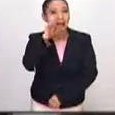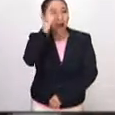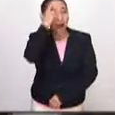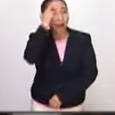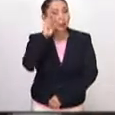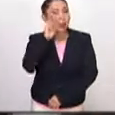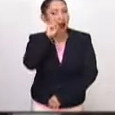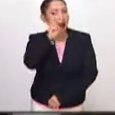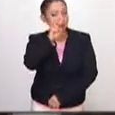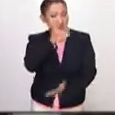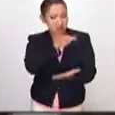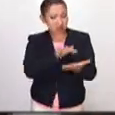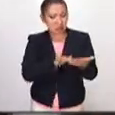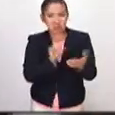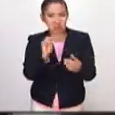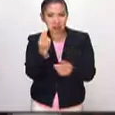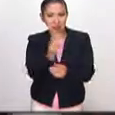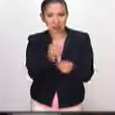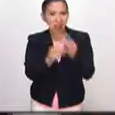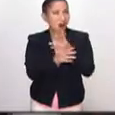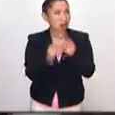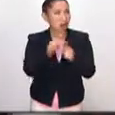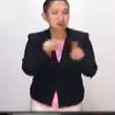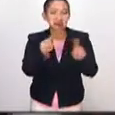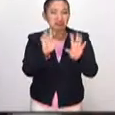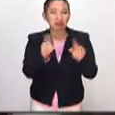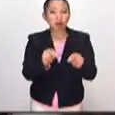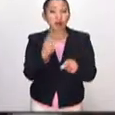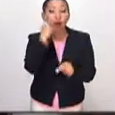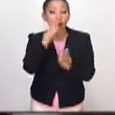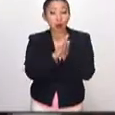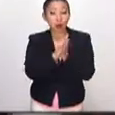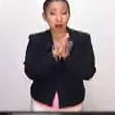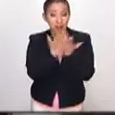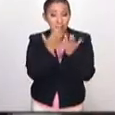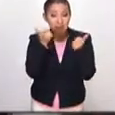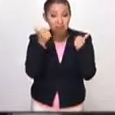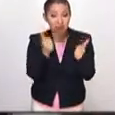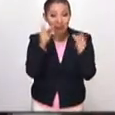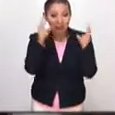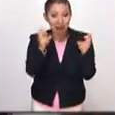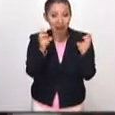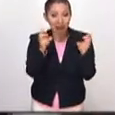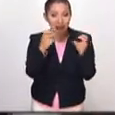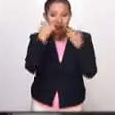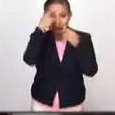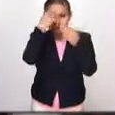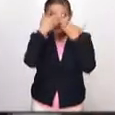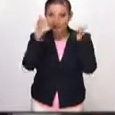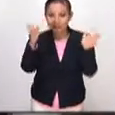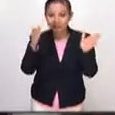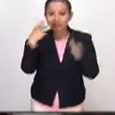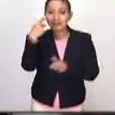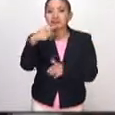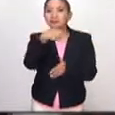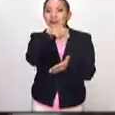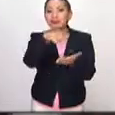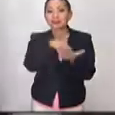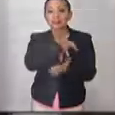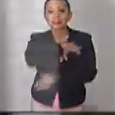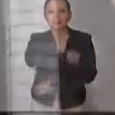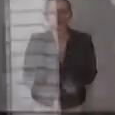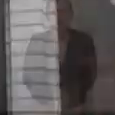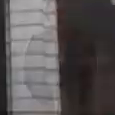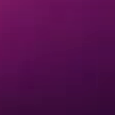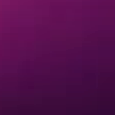para leer no se necesitan muchas cosas. Un buen libro a la mano, nuestra mente abierta y el espacio que